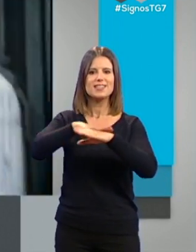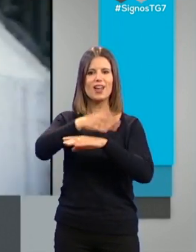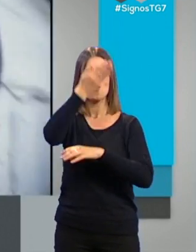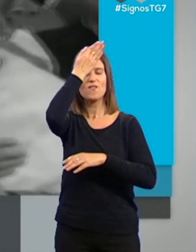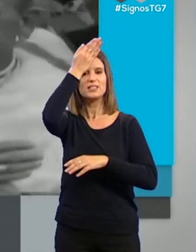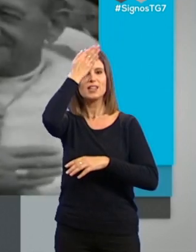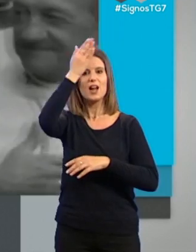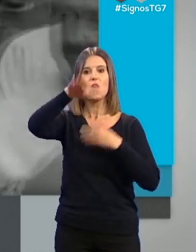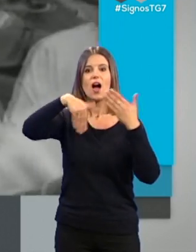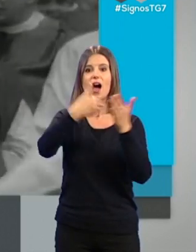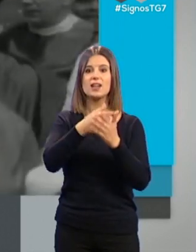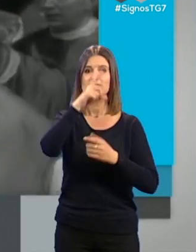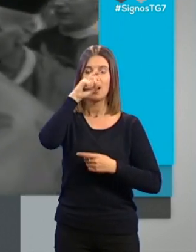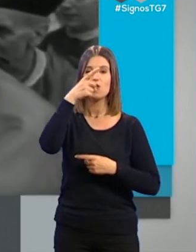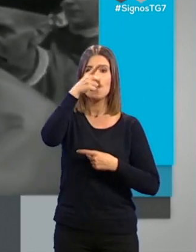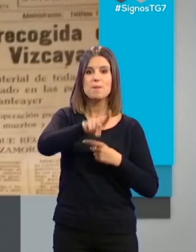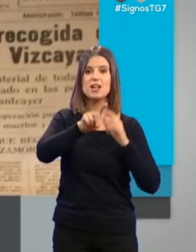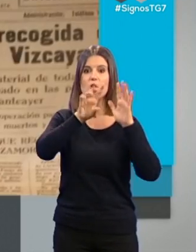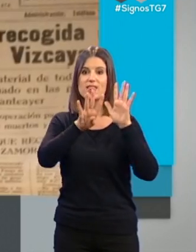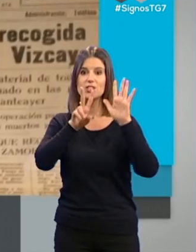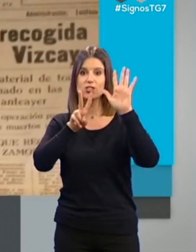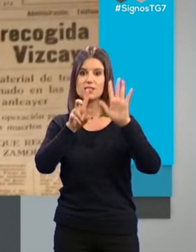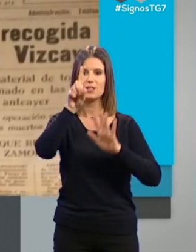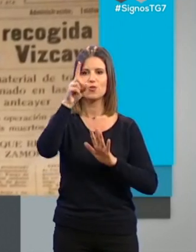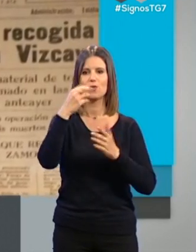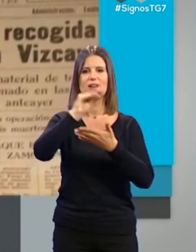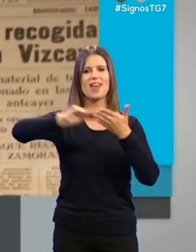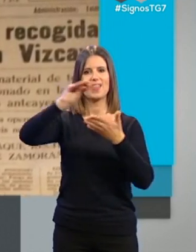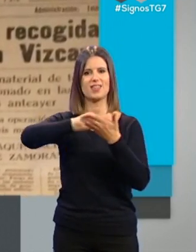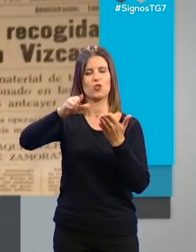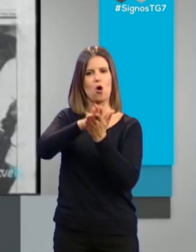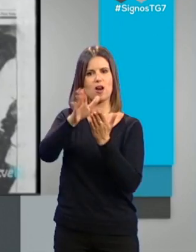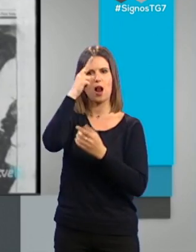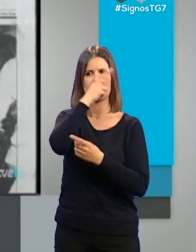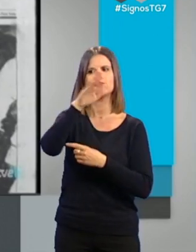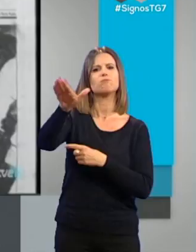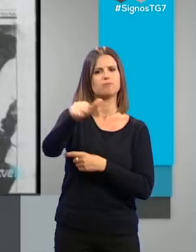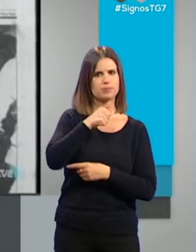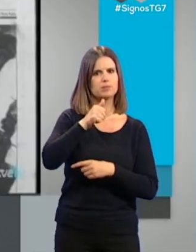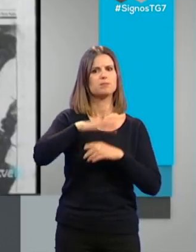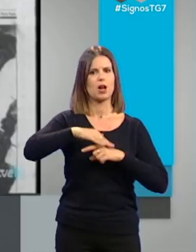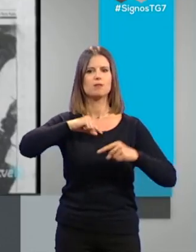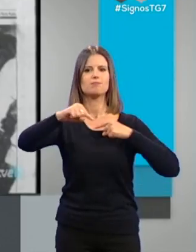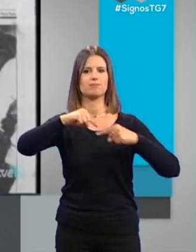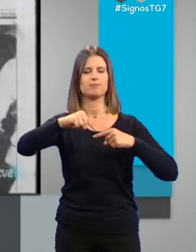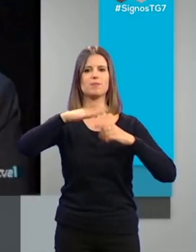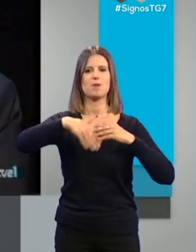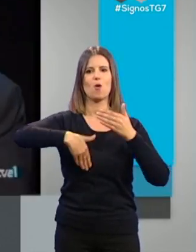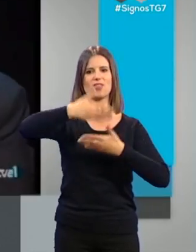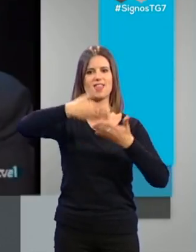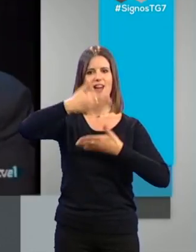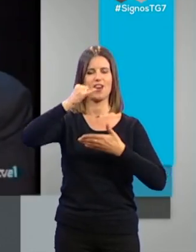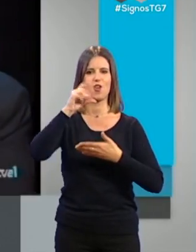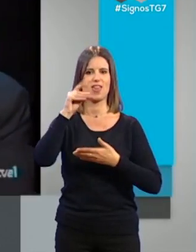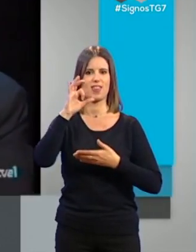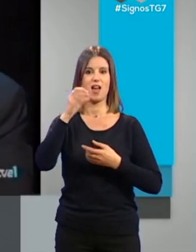hasta que, en el año 1971, la editorial católica lo llamó a filas para dirigir el Diario Ideal, donde